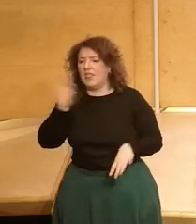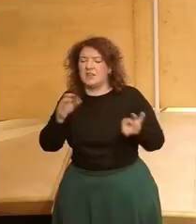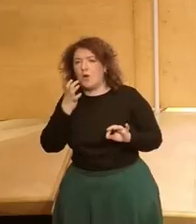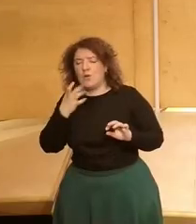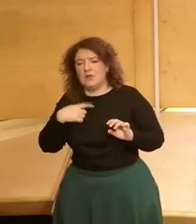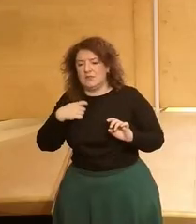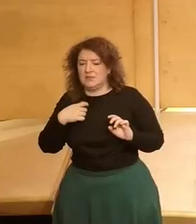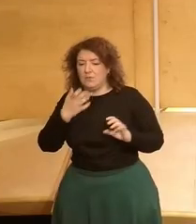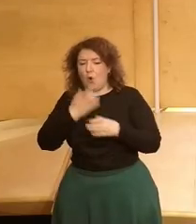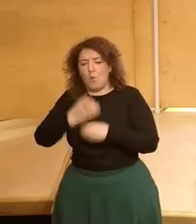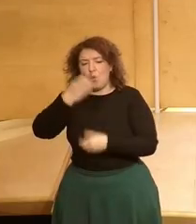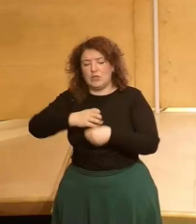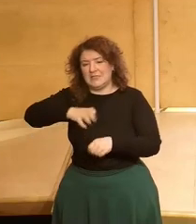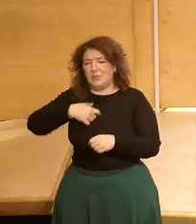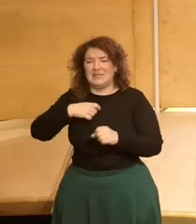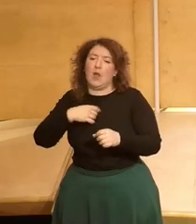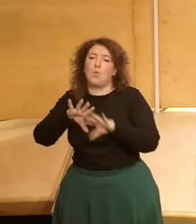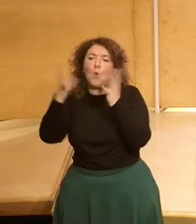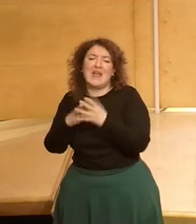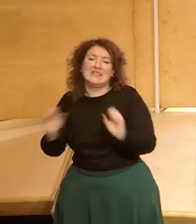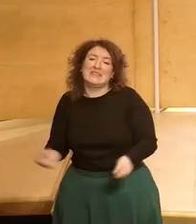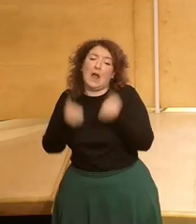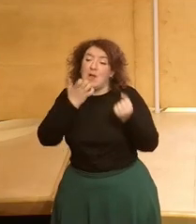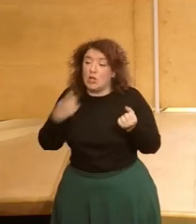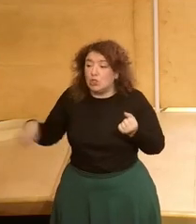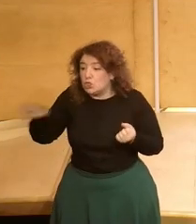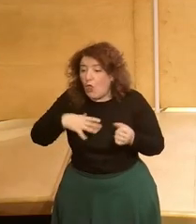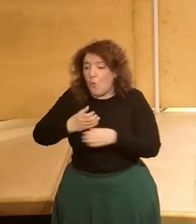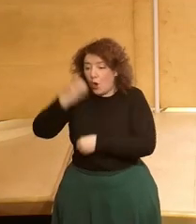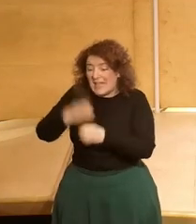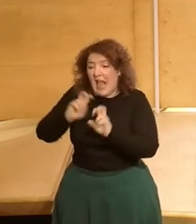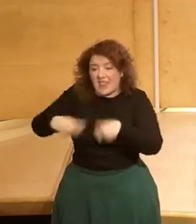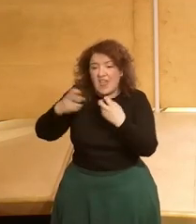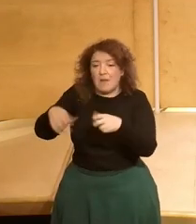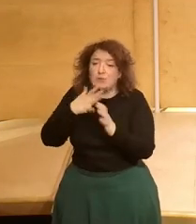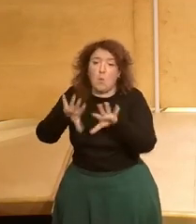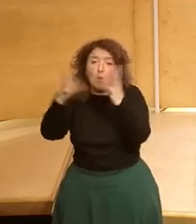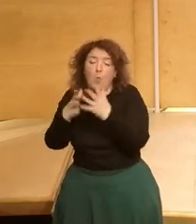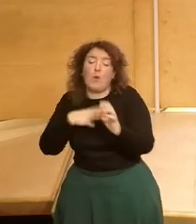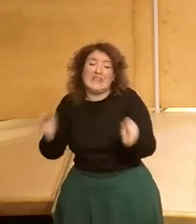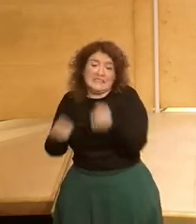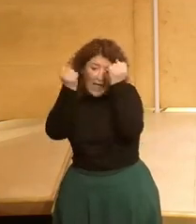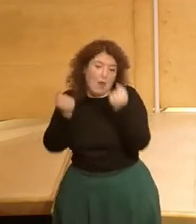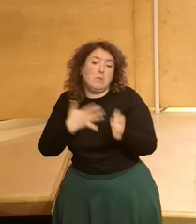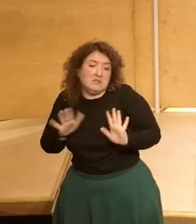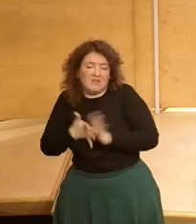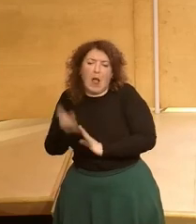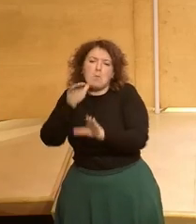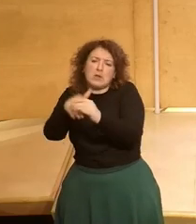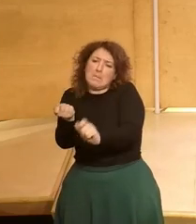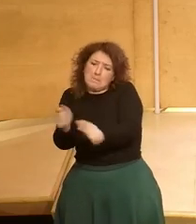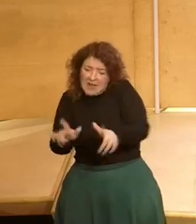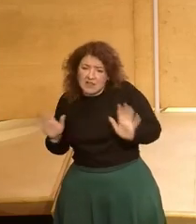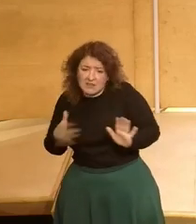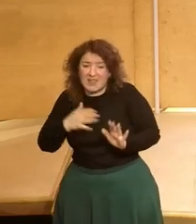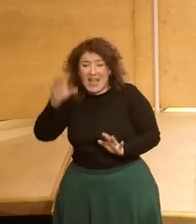reciclar si reciclo una botella pues no salvo la humanidad pero bueno si todos reciclamos una botella igual si la salvamos pues yo creo que votar es lo mismo al final ¿a